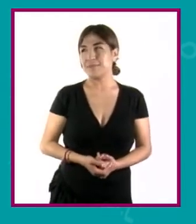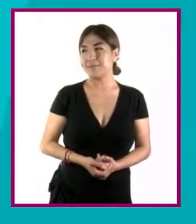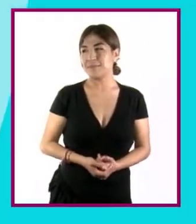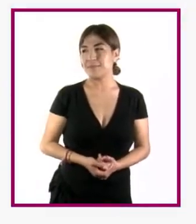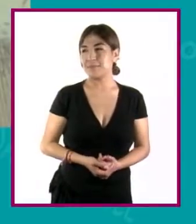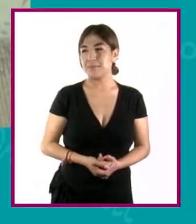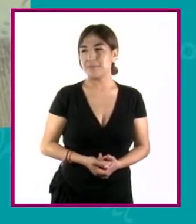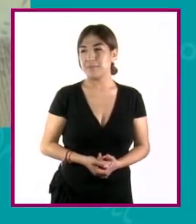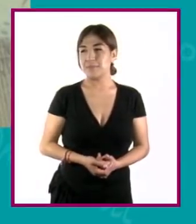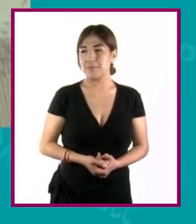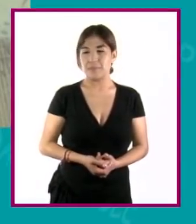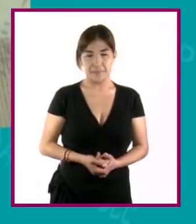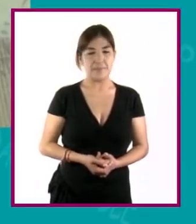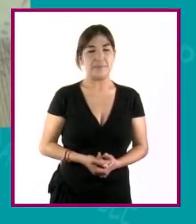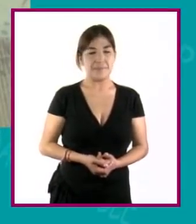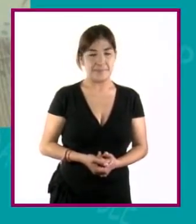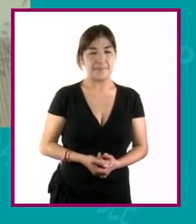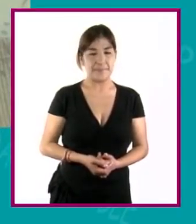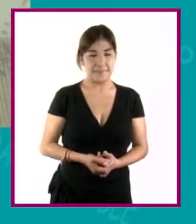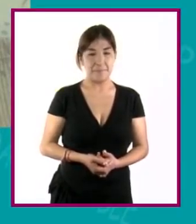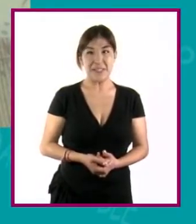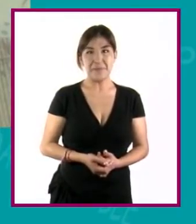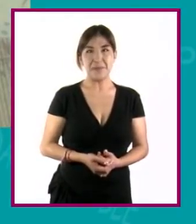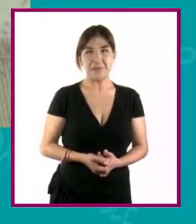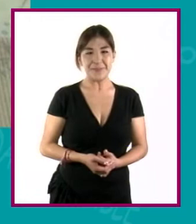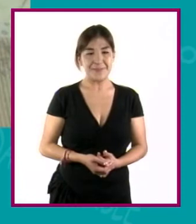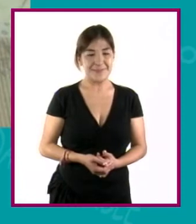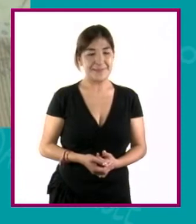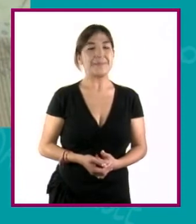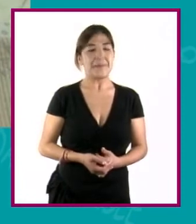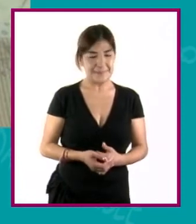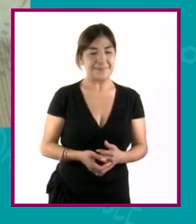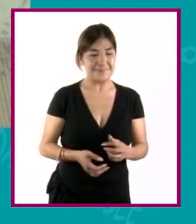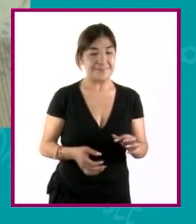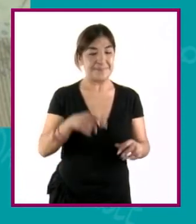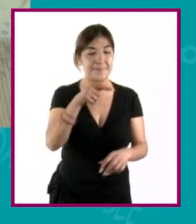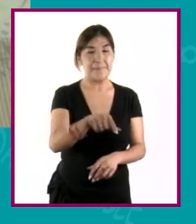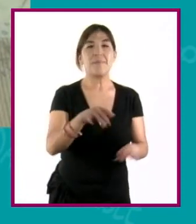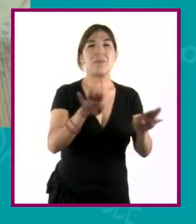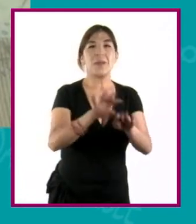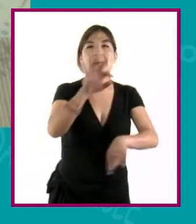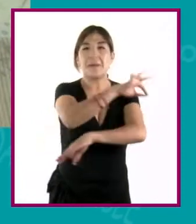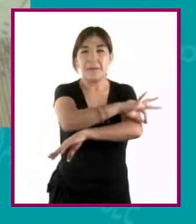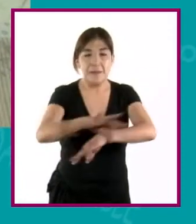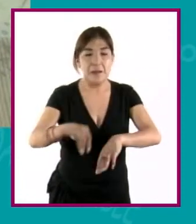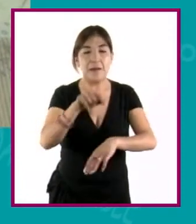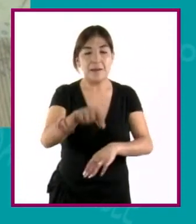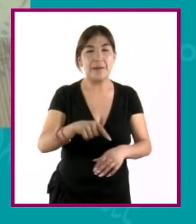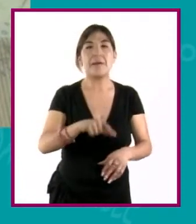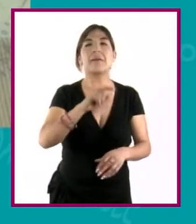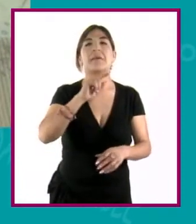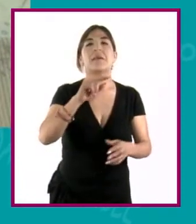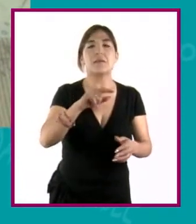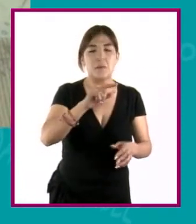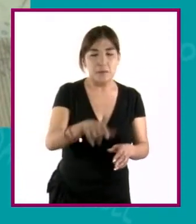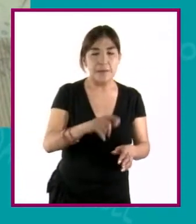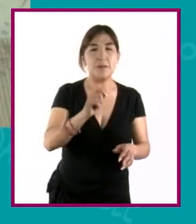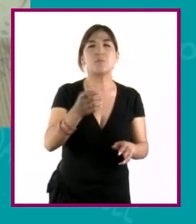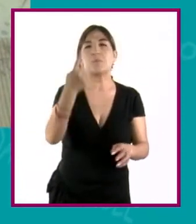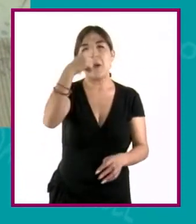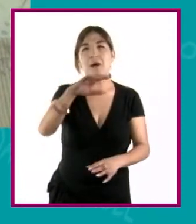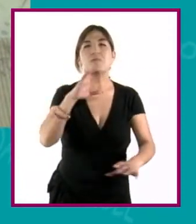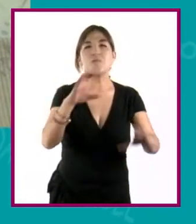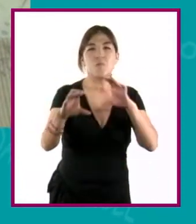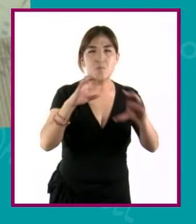La información que podemos adquirir de un plano tiene que ver fundamentalmente con una herramienta de comunicación